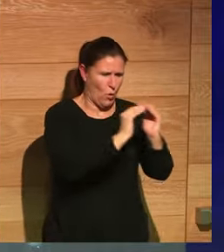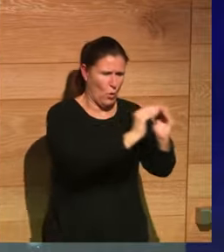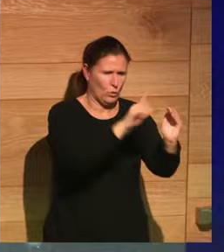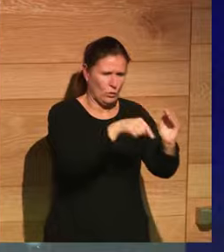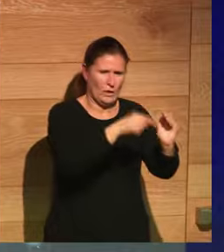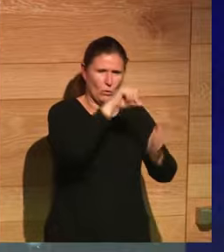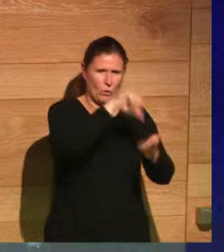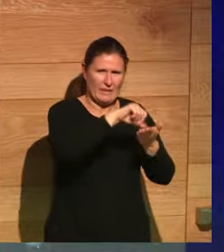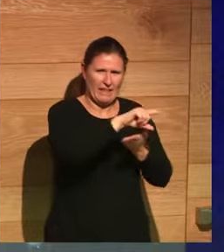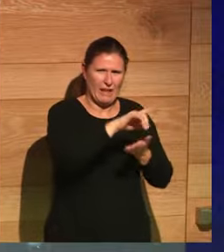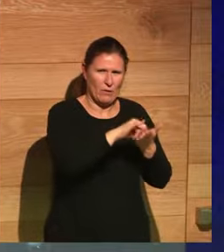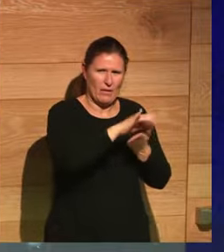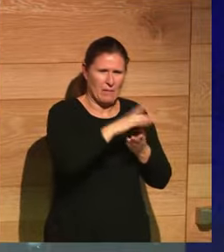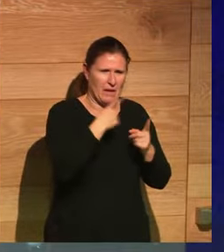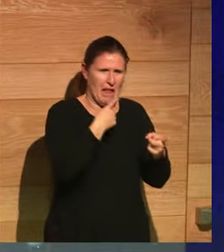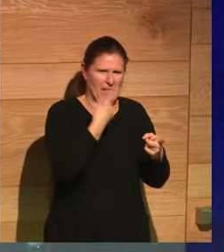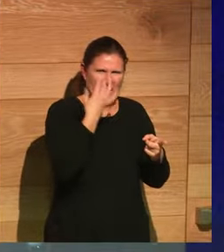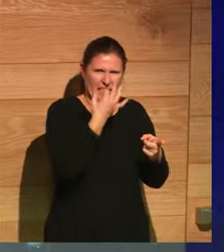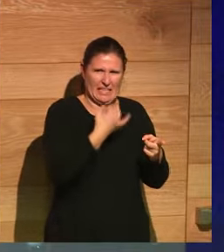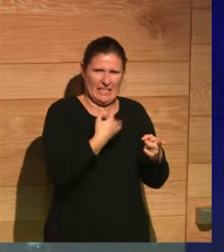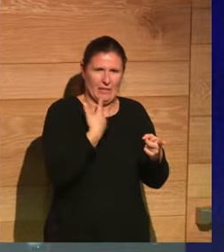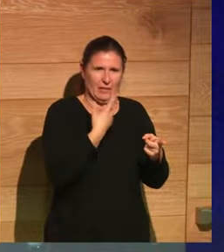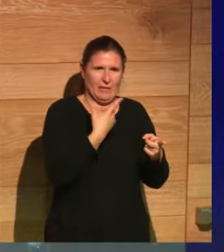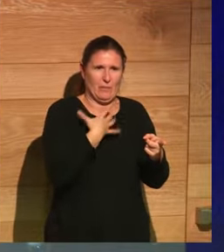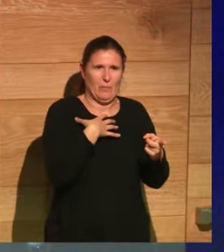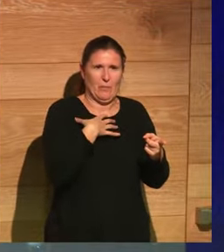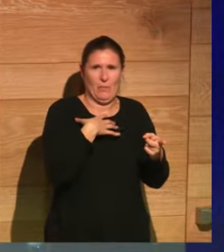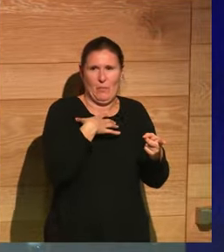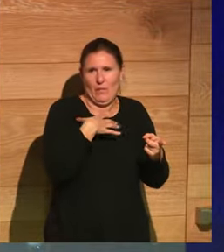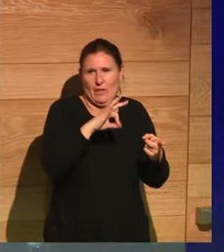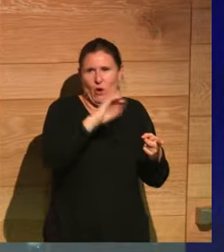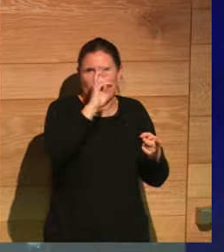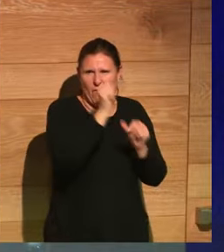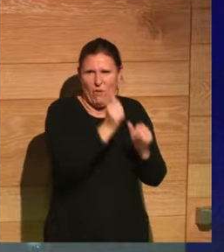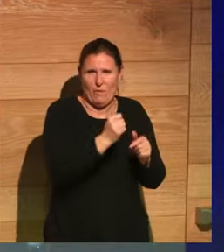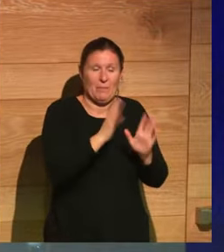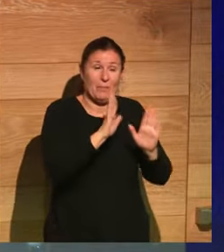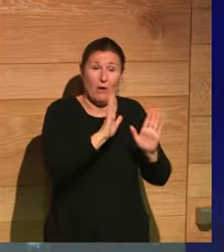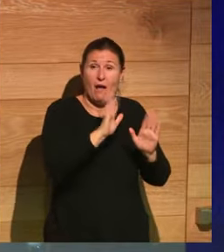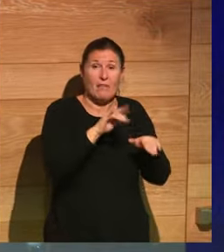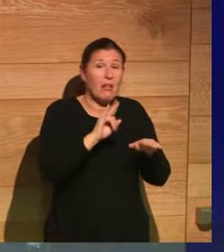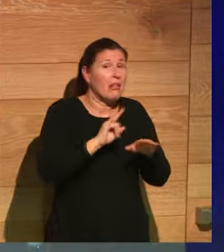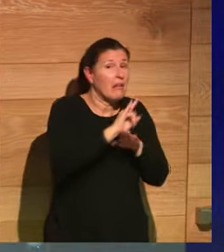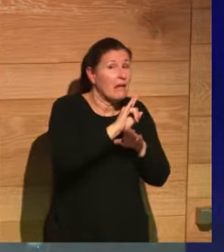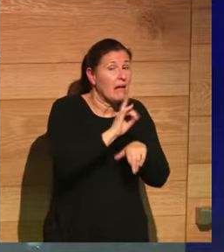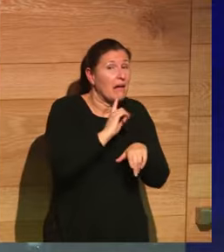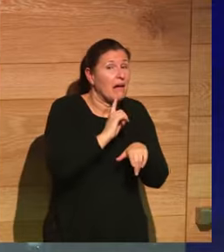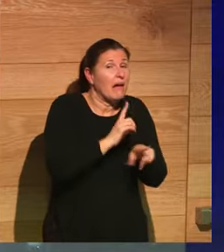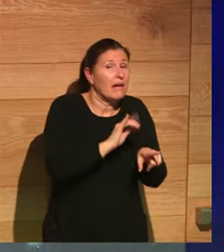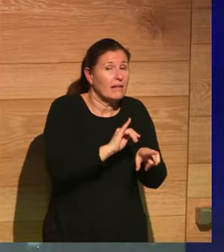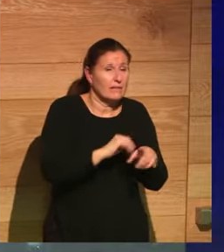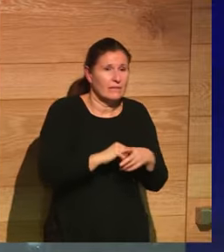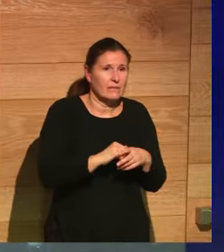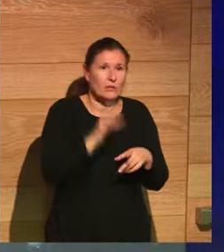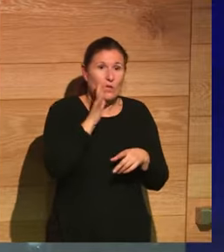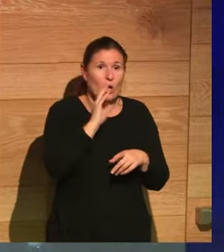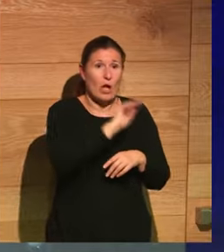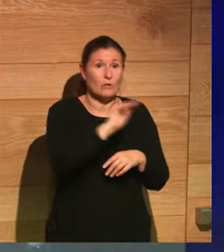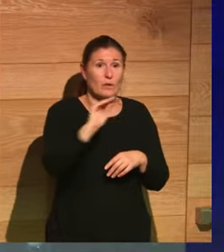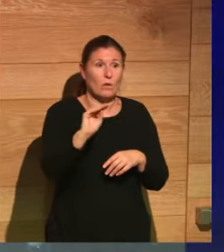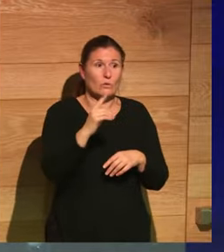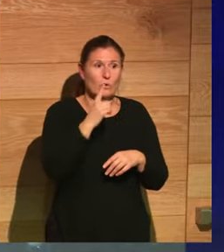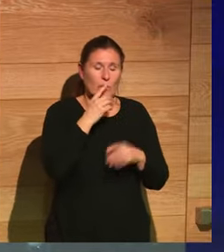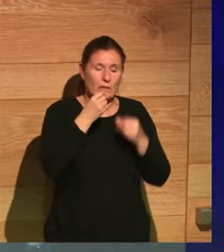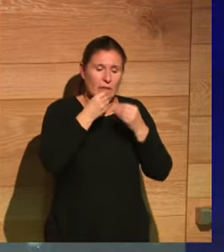servir las instrucciones del Papa. Podrían haber llegado por otros medios más rápidos, pero el bulo queda ahí. Entonces os pregunto si a